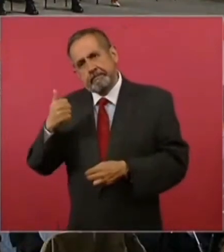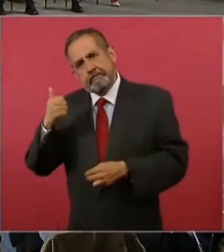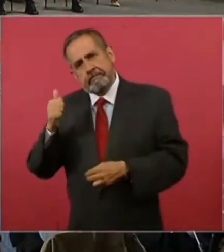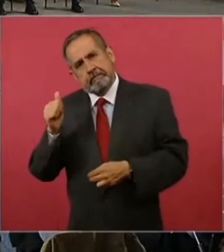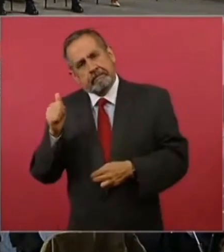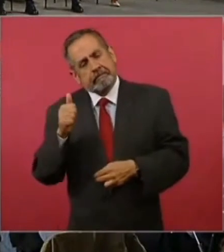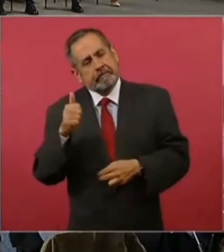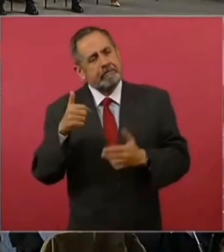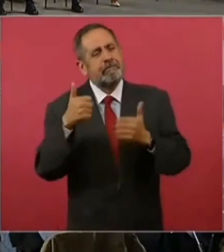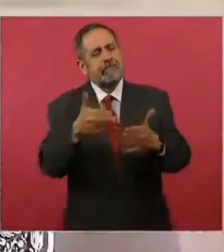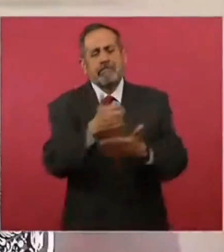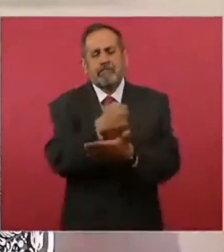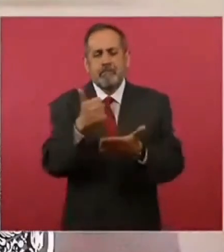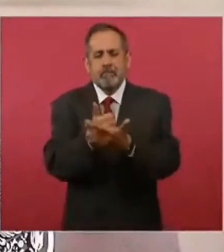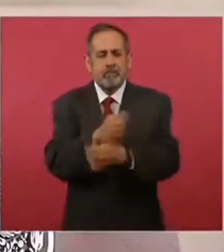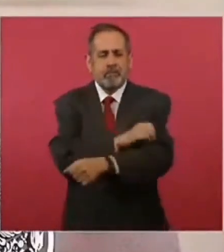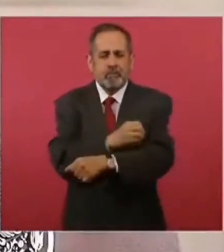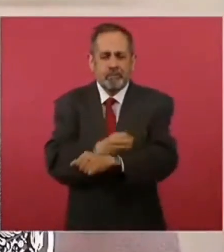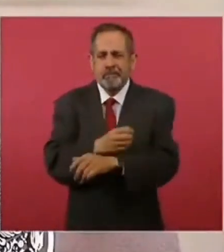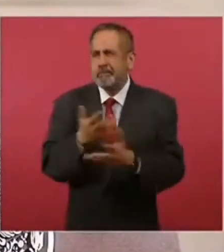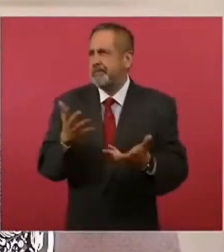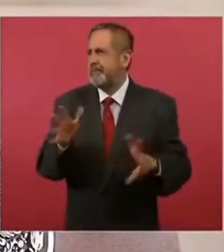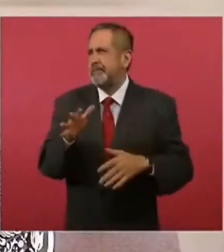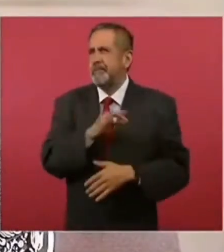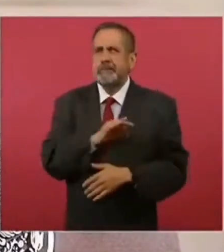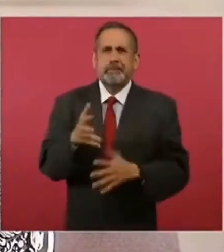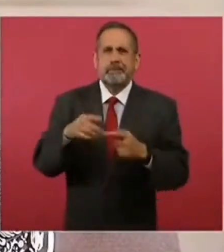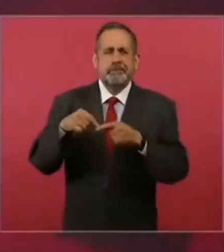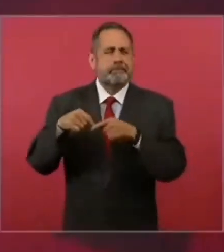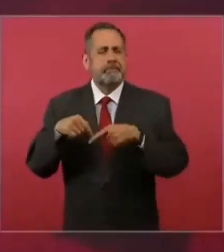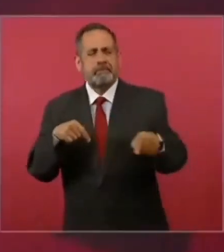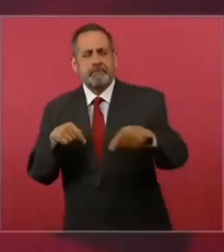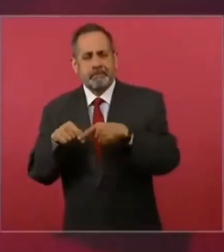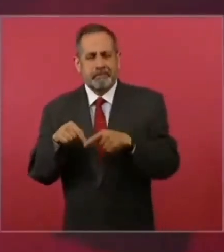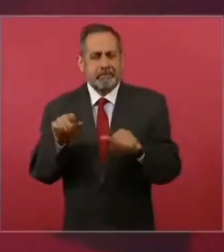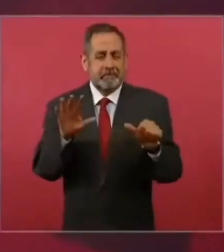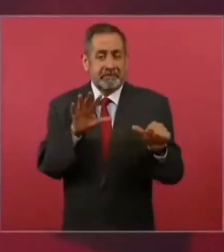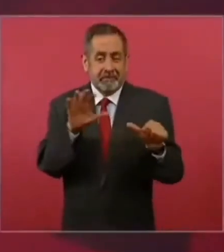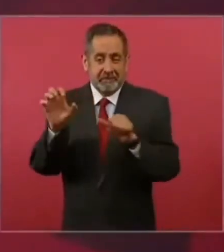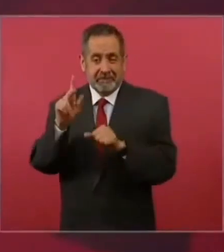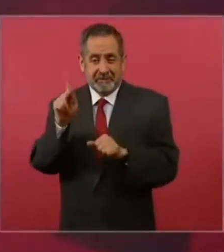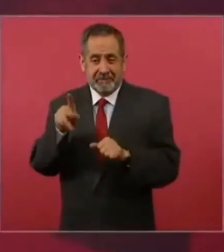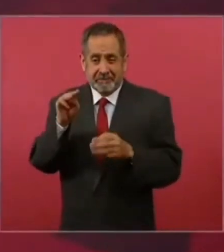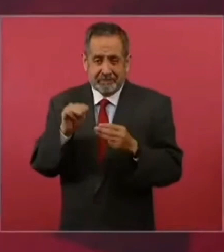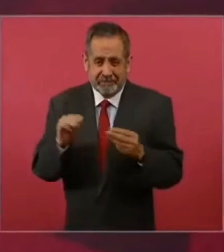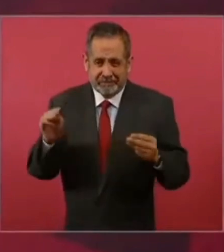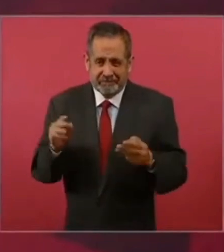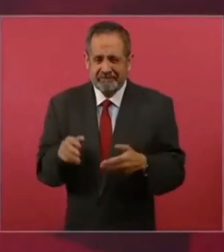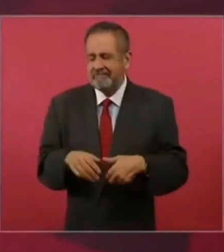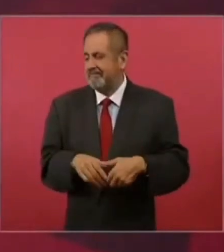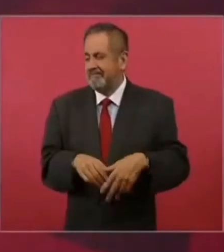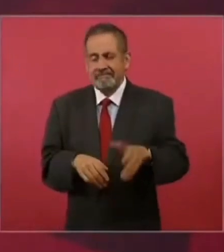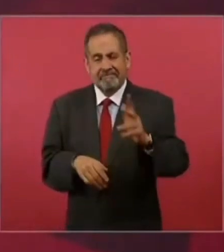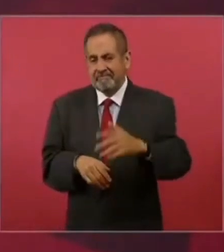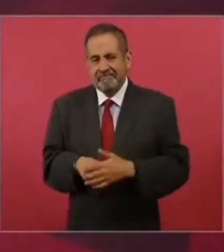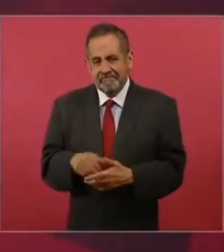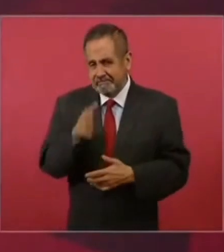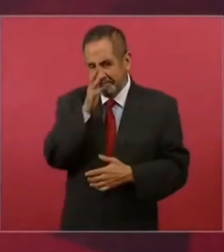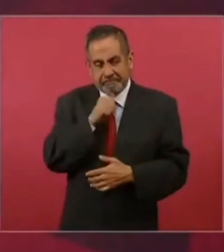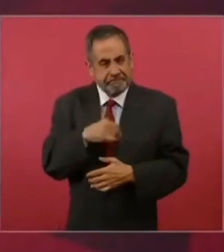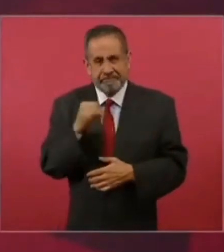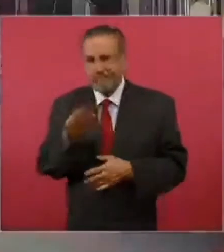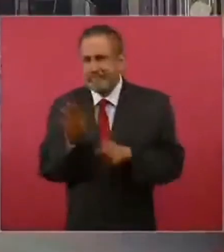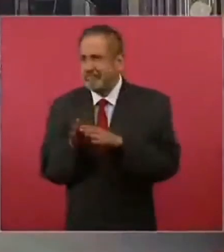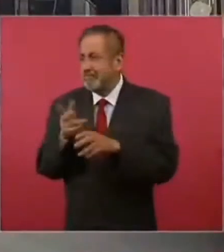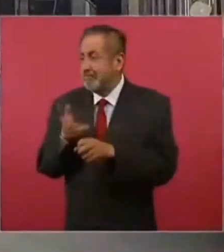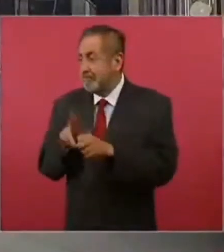Ciudad Obregón. Deben ser algo así como 600 kilómetros. Es francamente un absurdo.